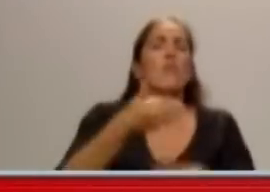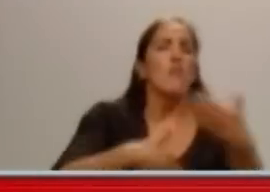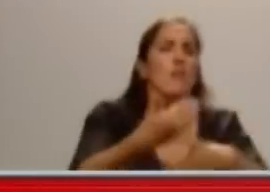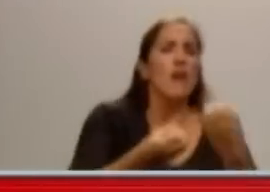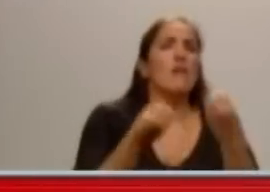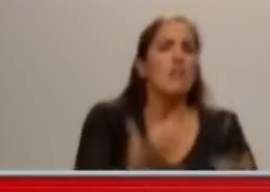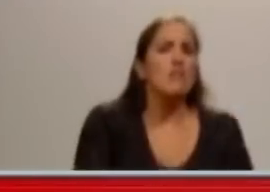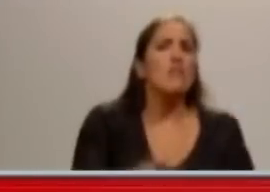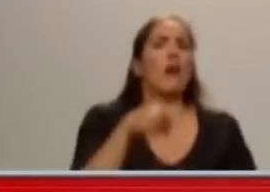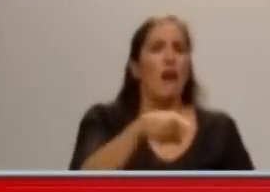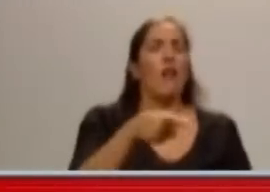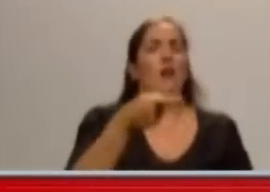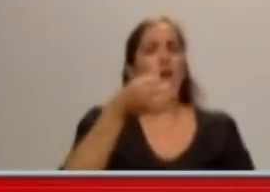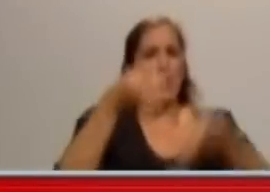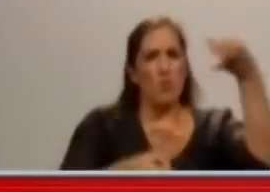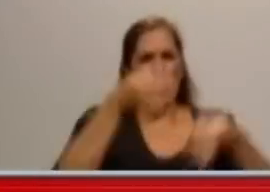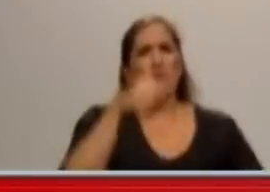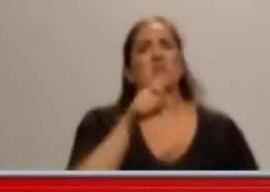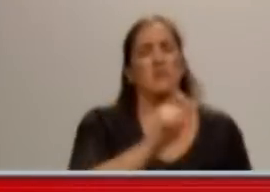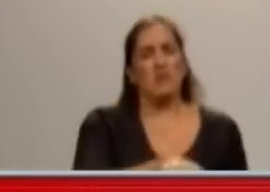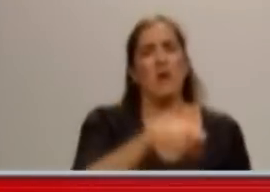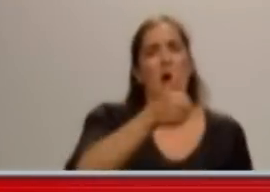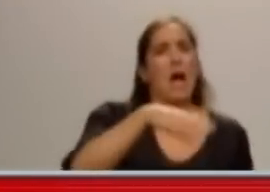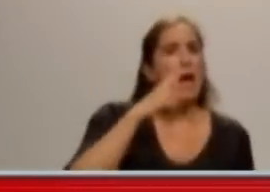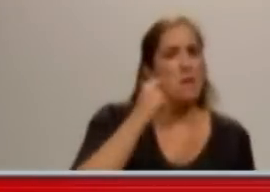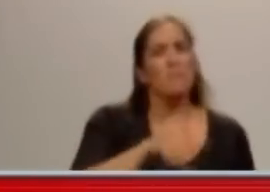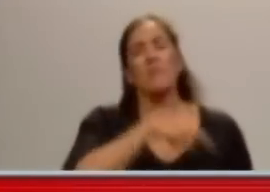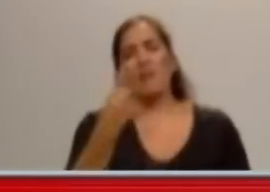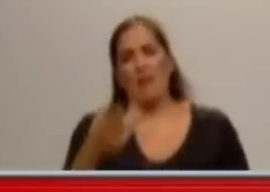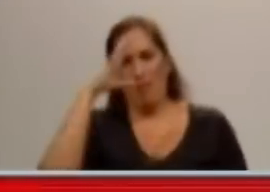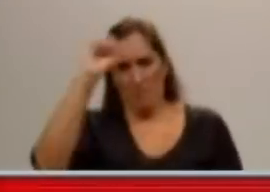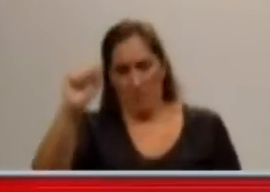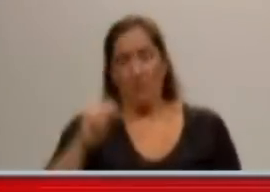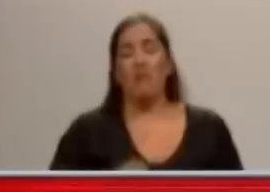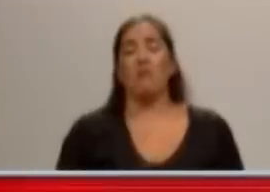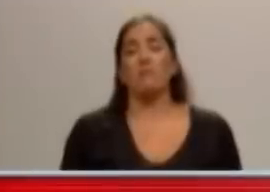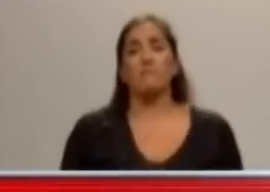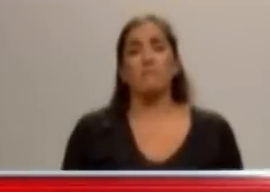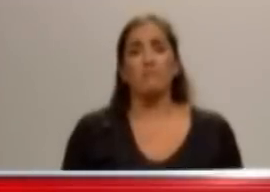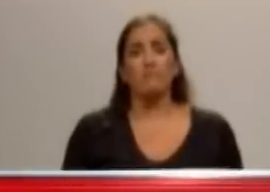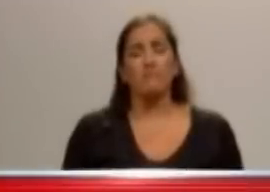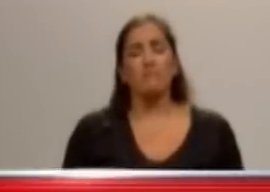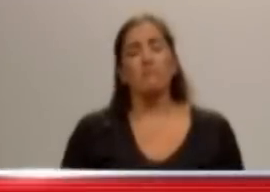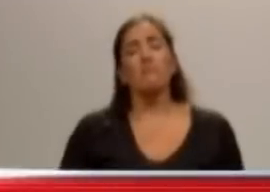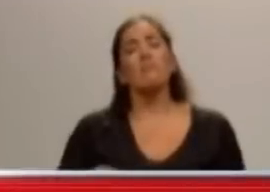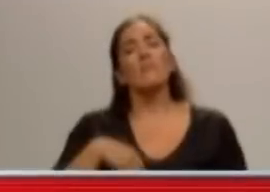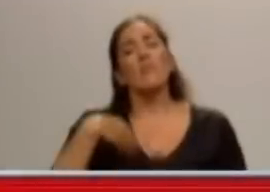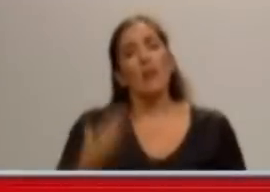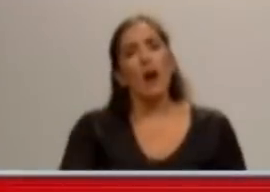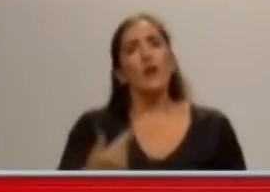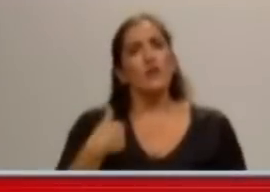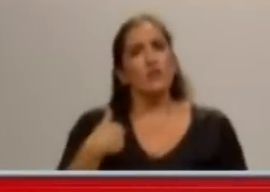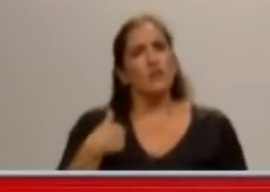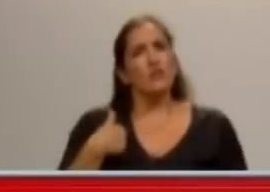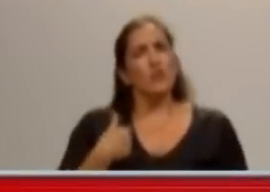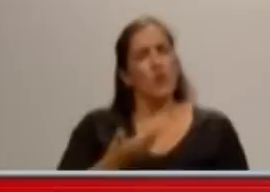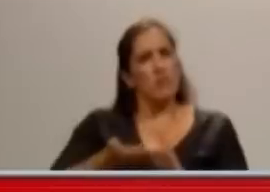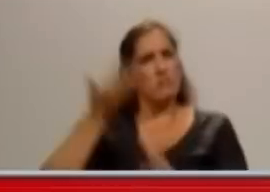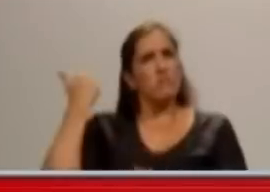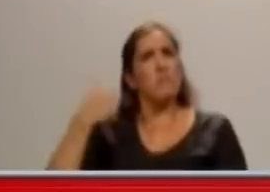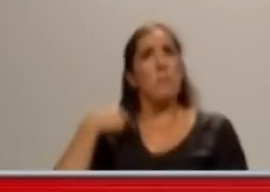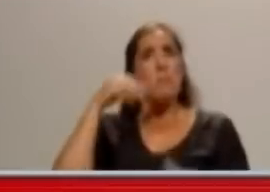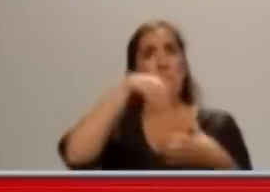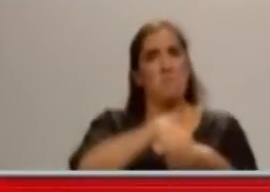la justicia, porque habla de esto, de la reforma, el Poder Judicial y demás, claramente marcando esto de Nisman como un episodio casi